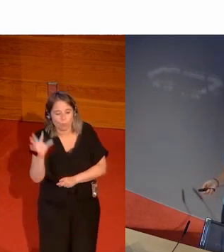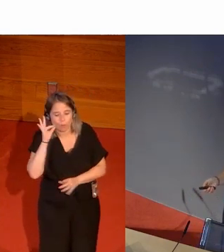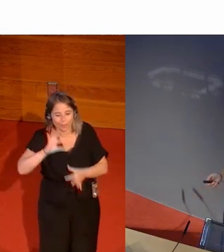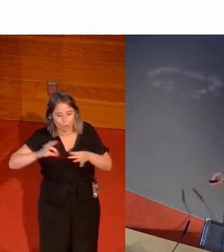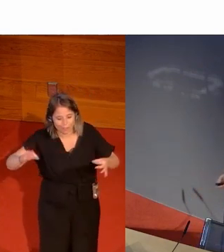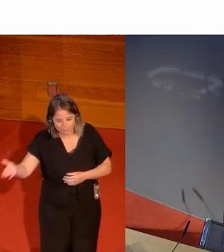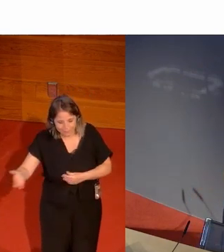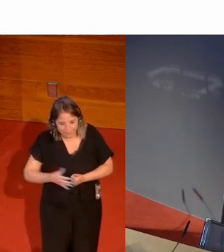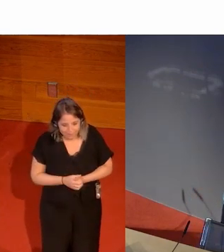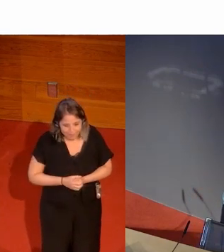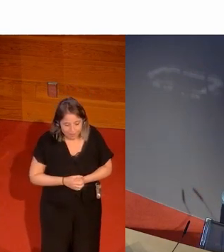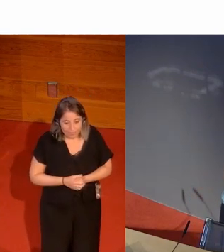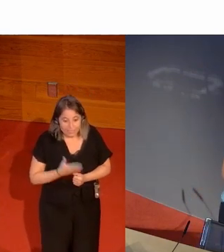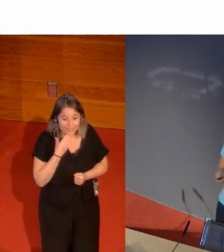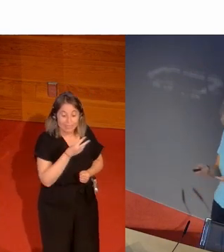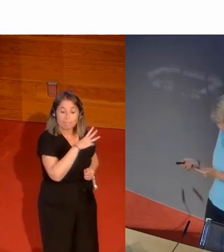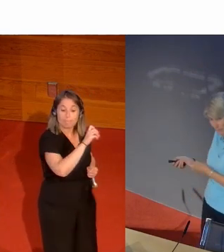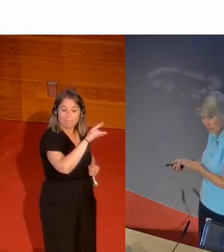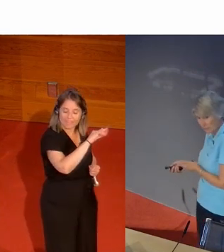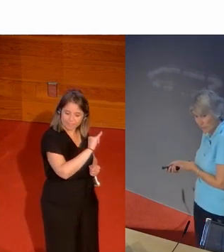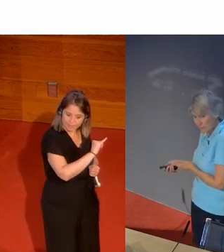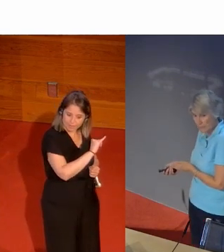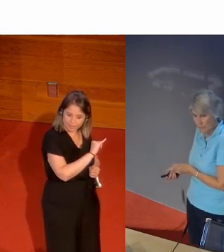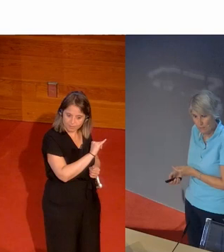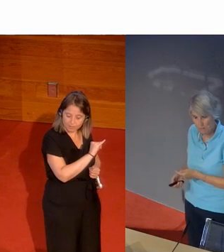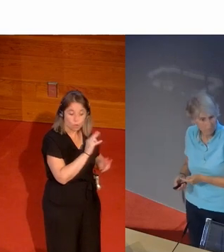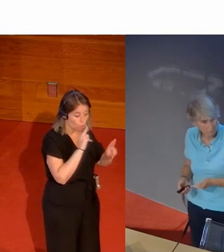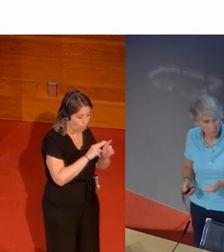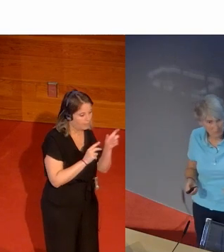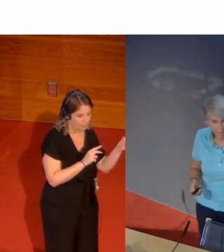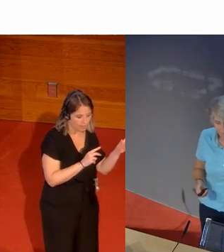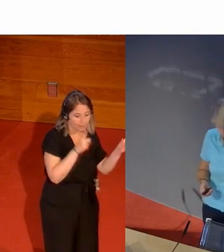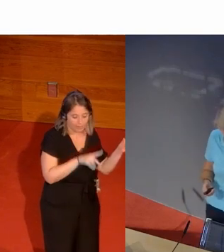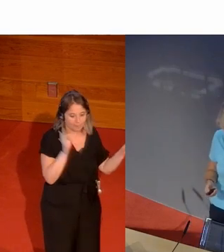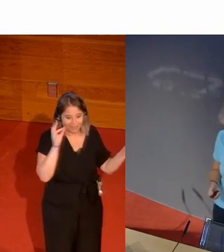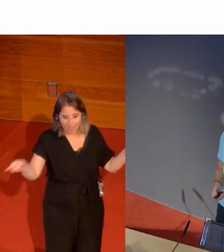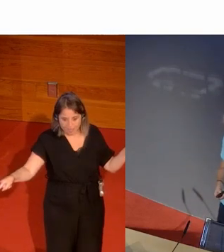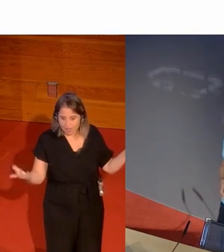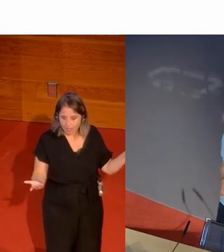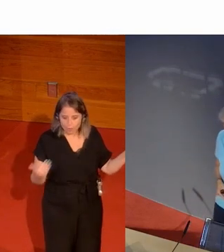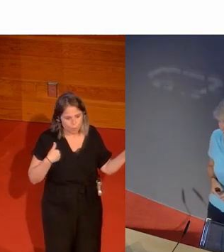si tú nombras a Pedri nómbrale también a ella no pasa nada